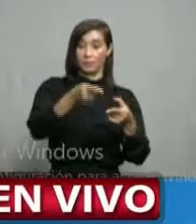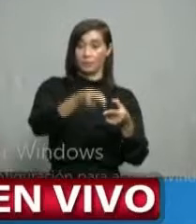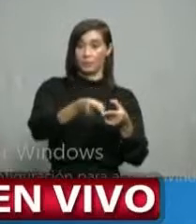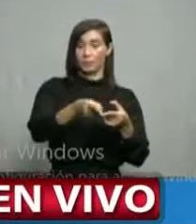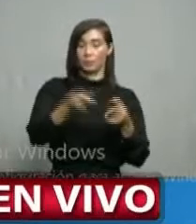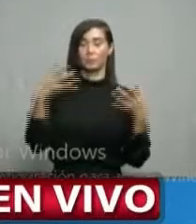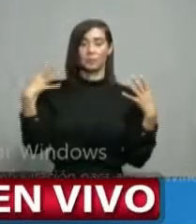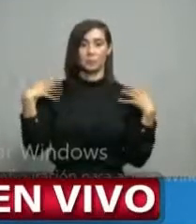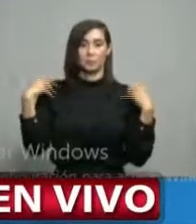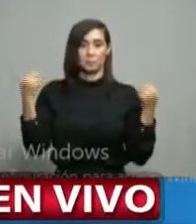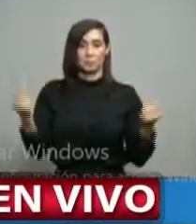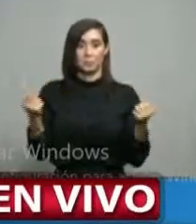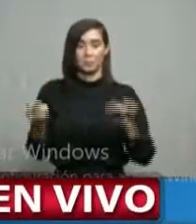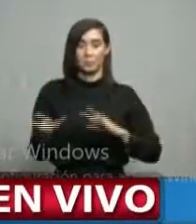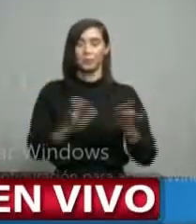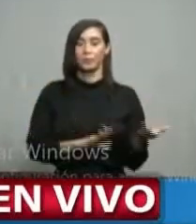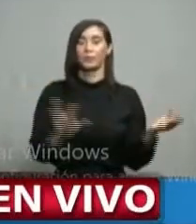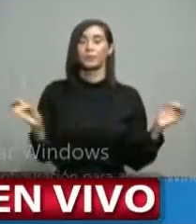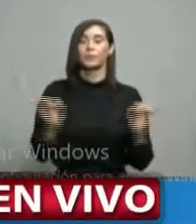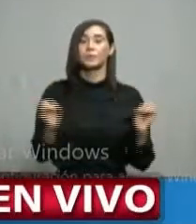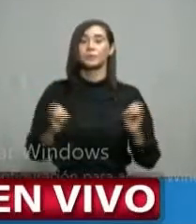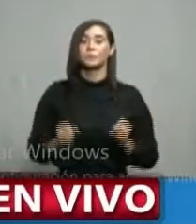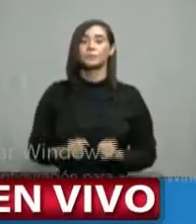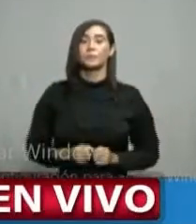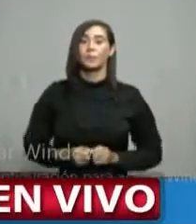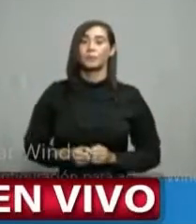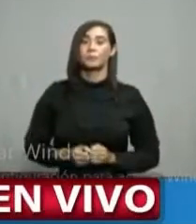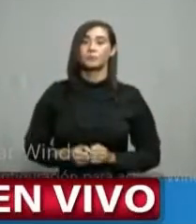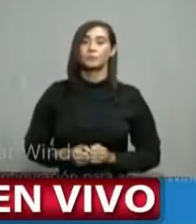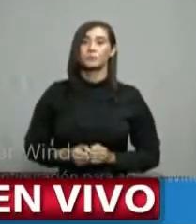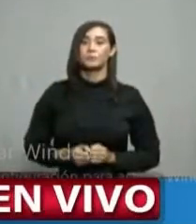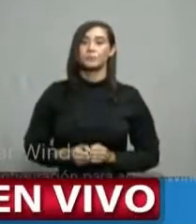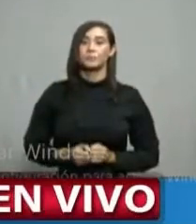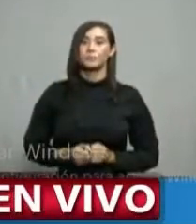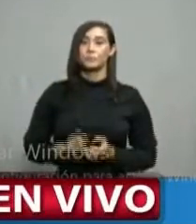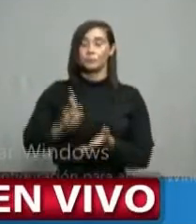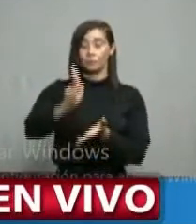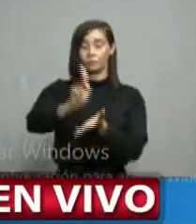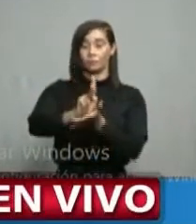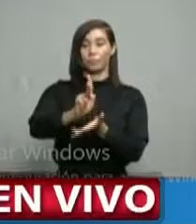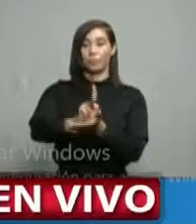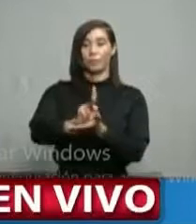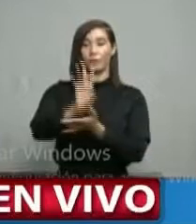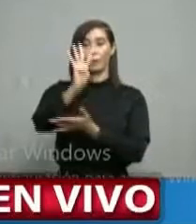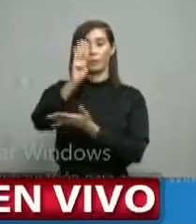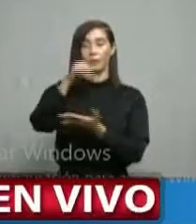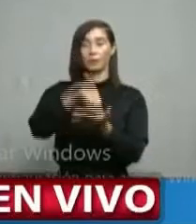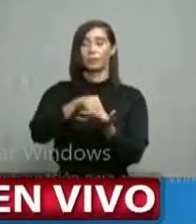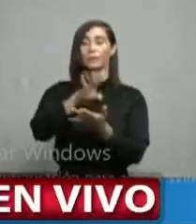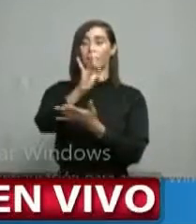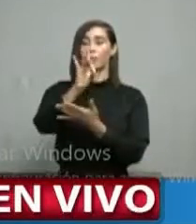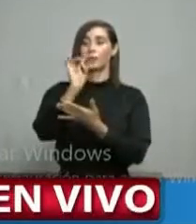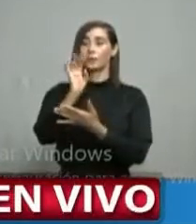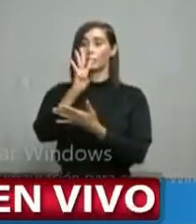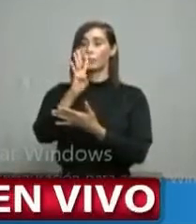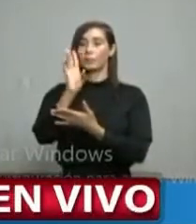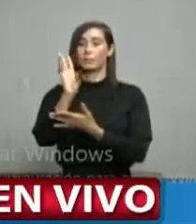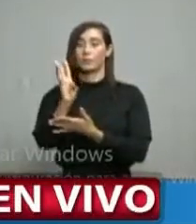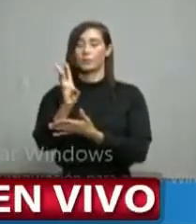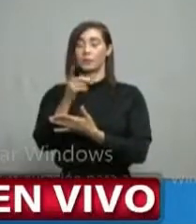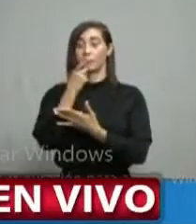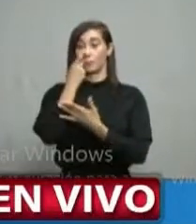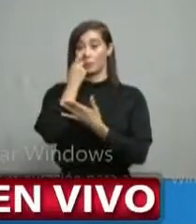recuperados, 0 fallecimientos. La Vega, 4.846